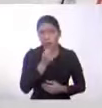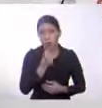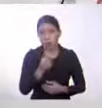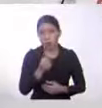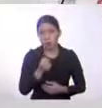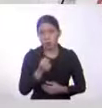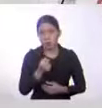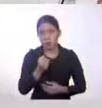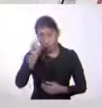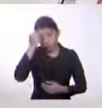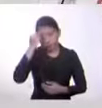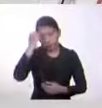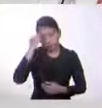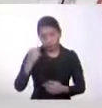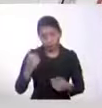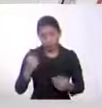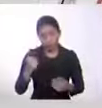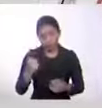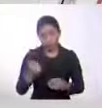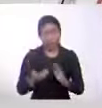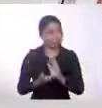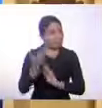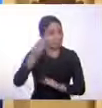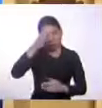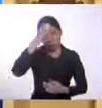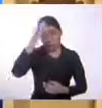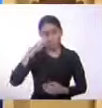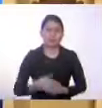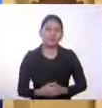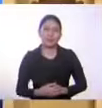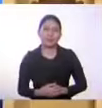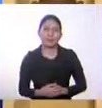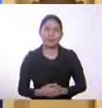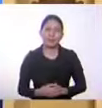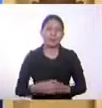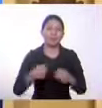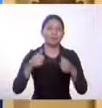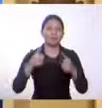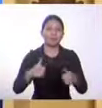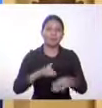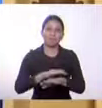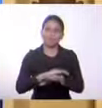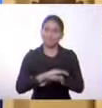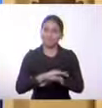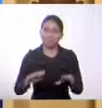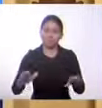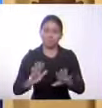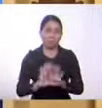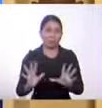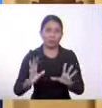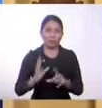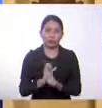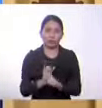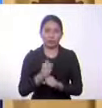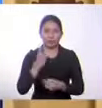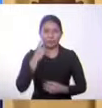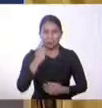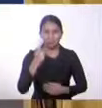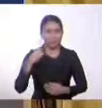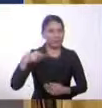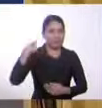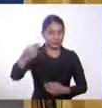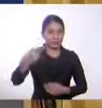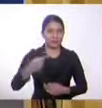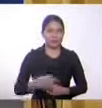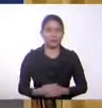aprendiendo, para seguir aumentando ese conocimiento. Bueno, y es de esta forma que nosotros vamos concluyendo. Los esperamos hasta la